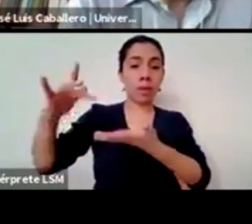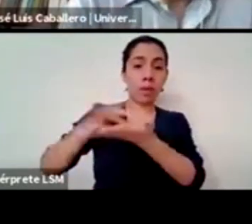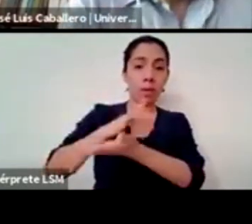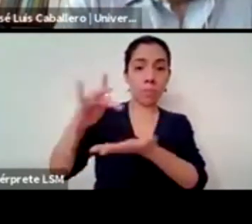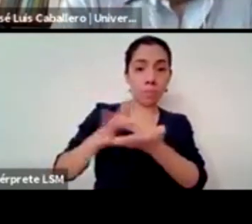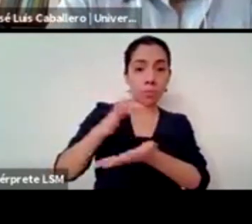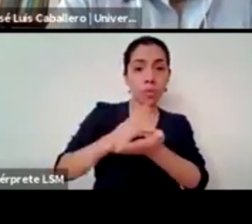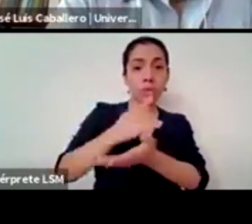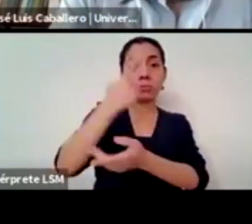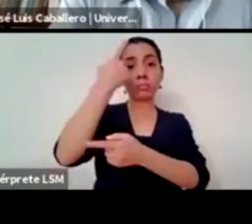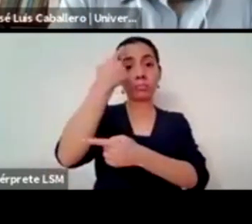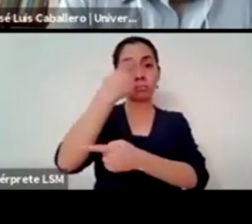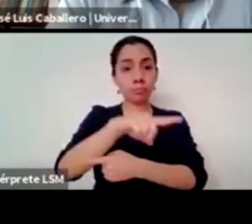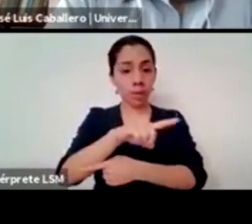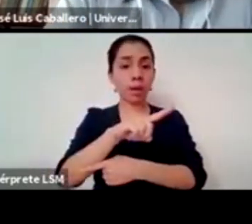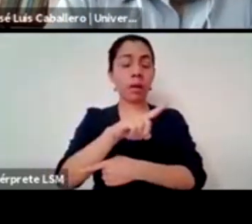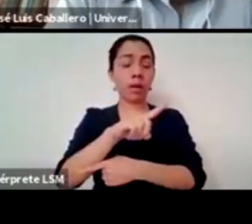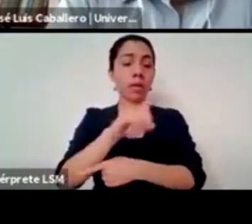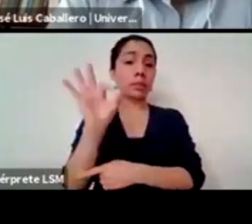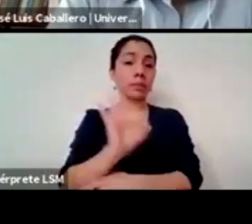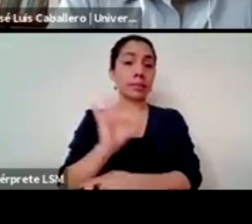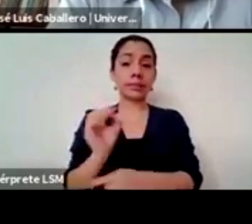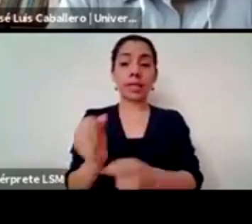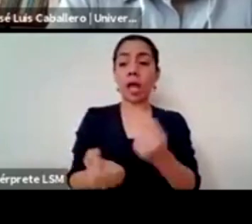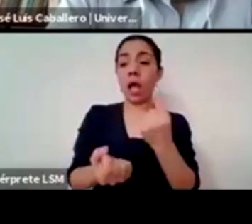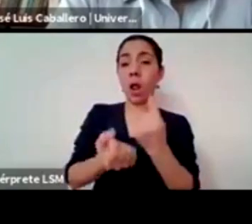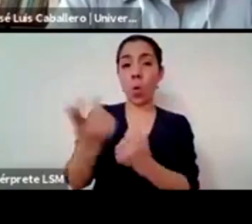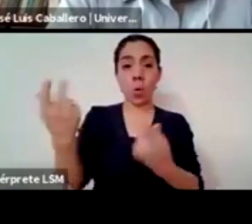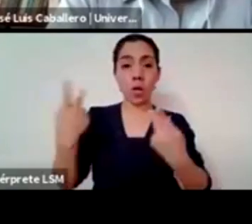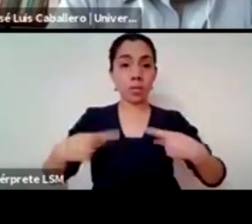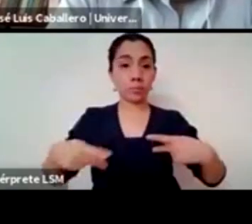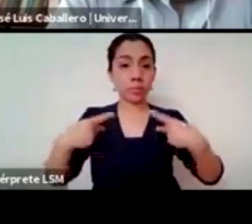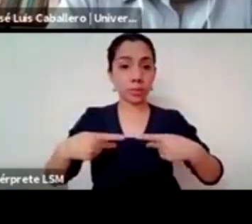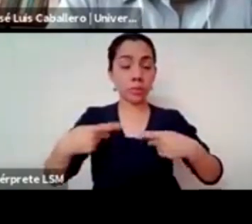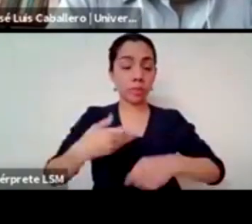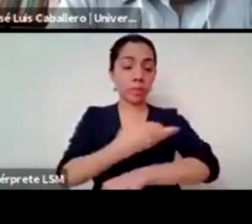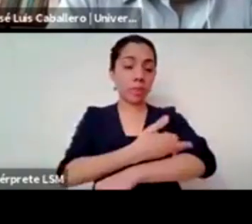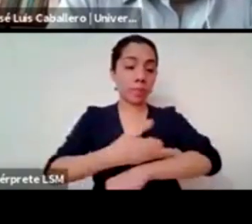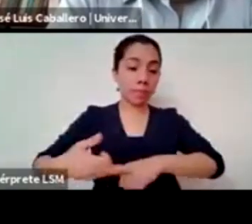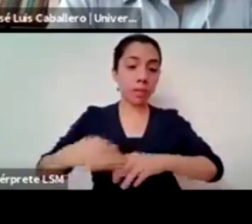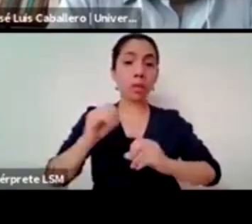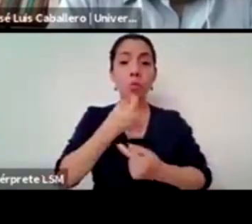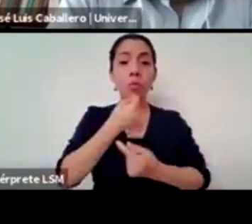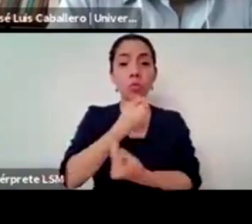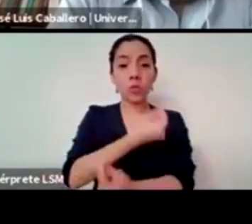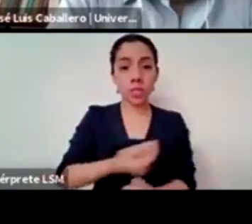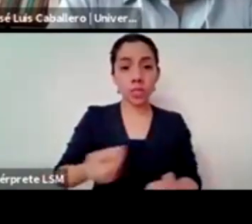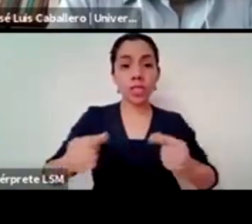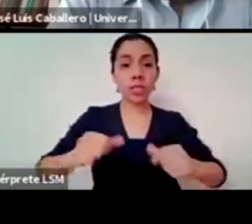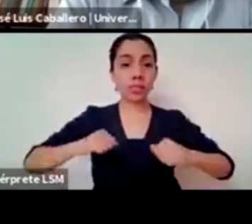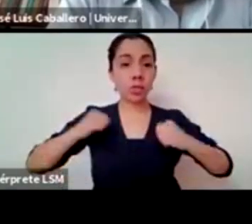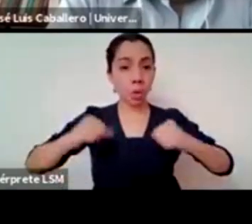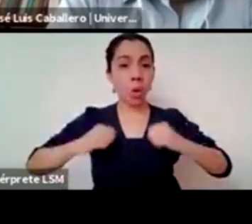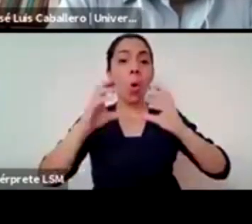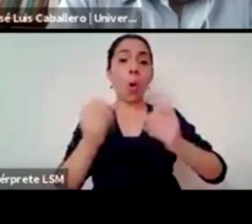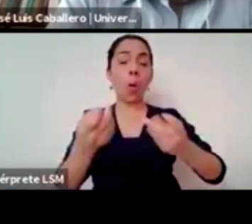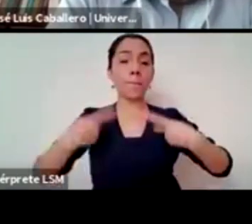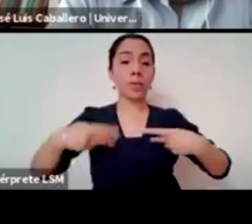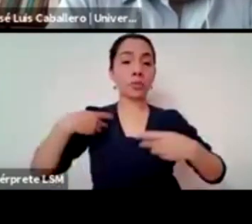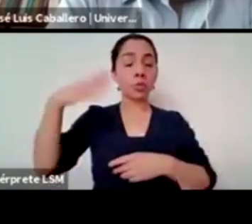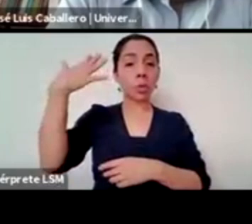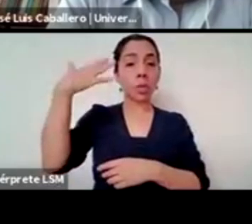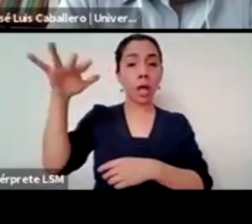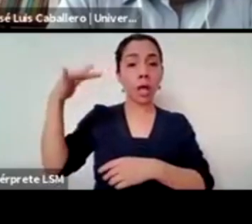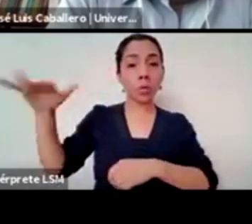sobre todo las mujeres que cuidan de niños niñas adolescentes personas enfermas temporales personas que viven con alguna